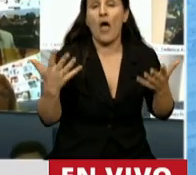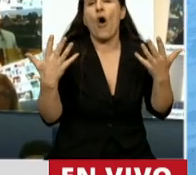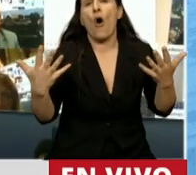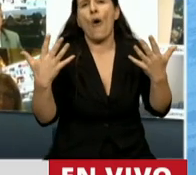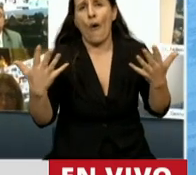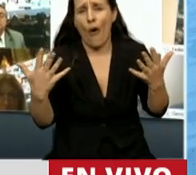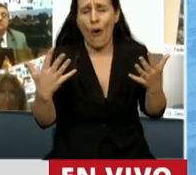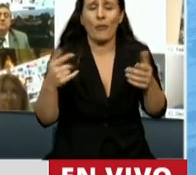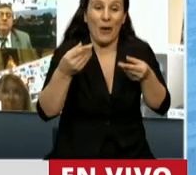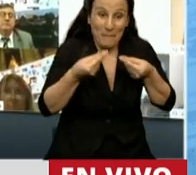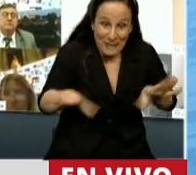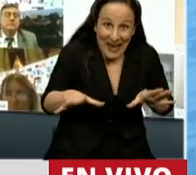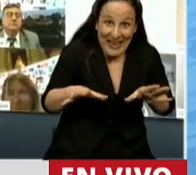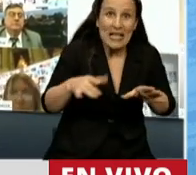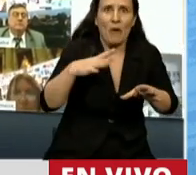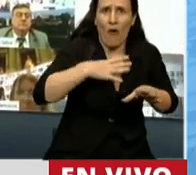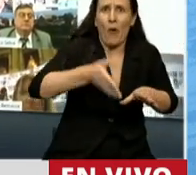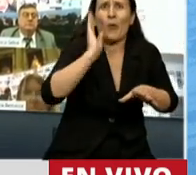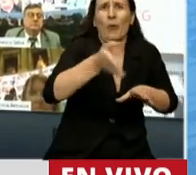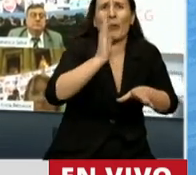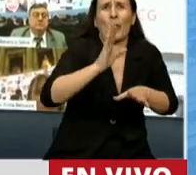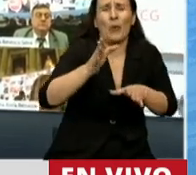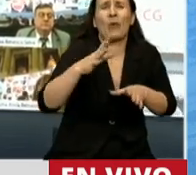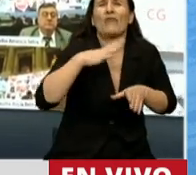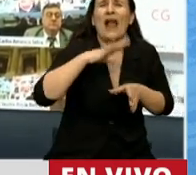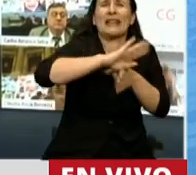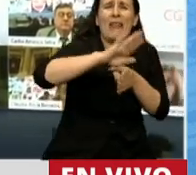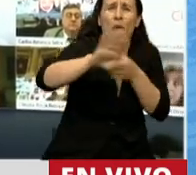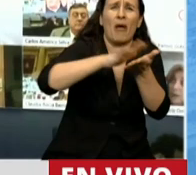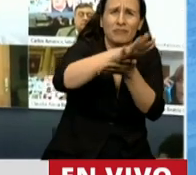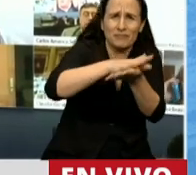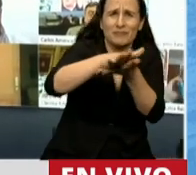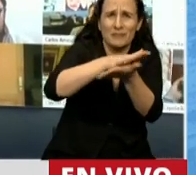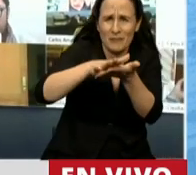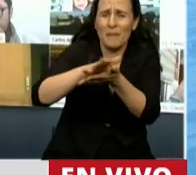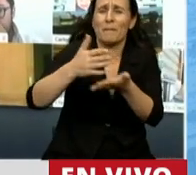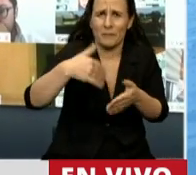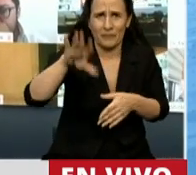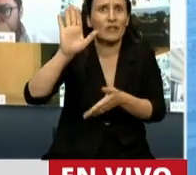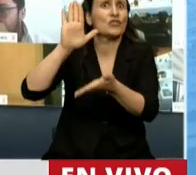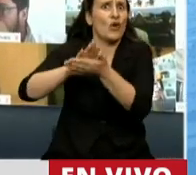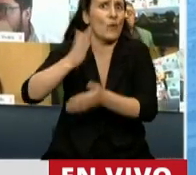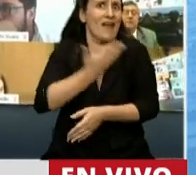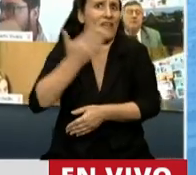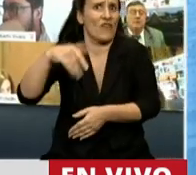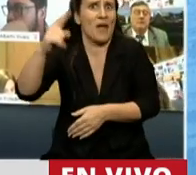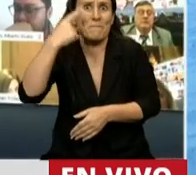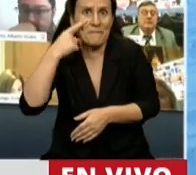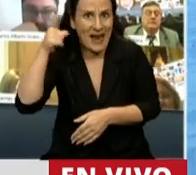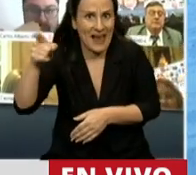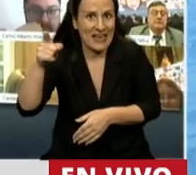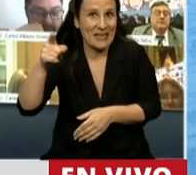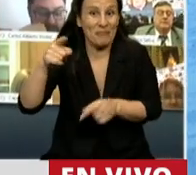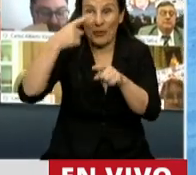arranca, sigue, y nos queda todavía por negociar otra parte, que es con el Fondo Monetario y las